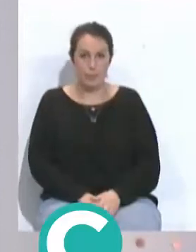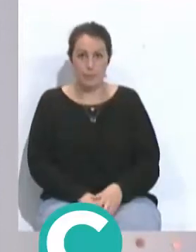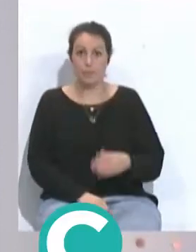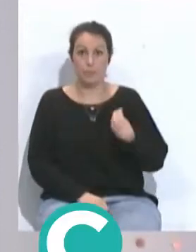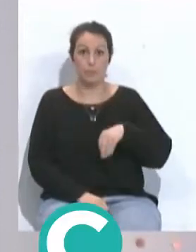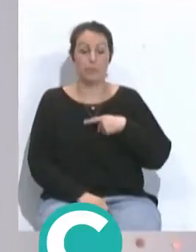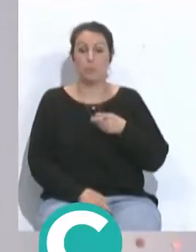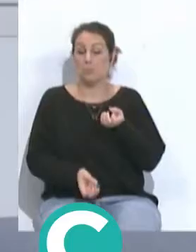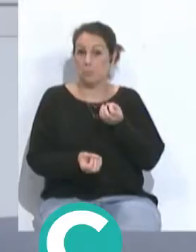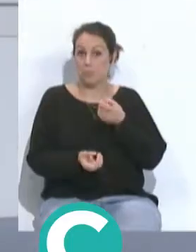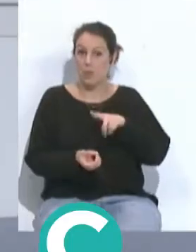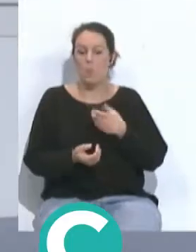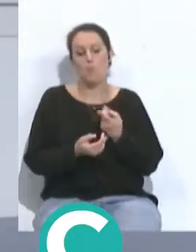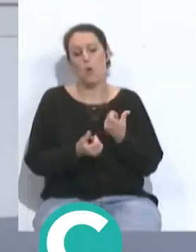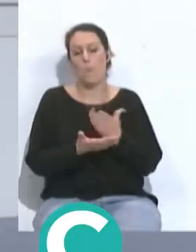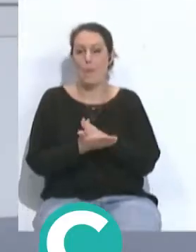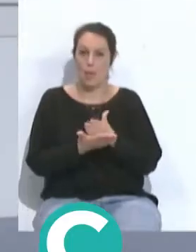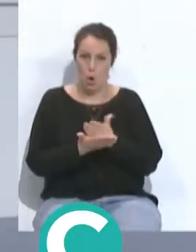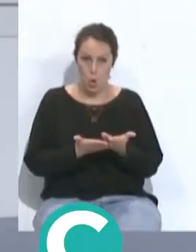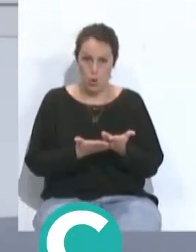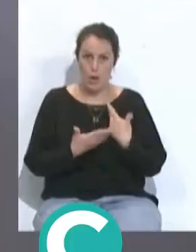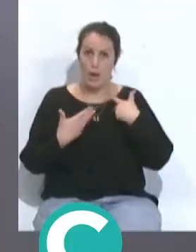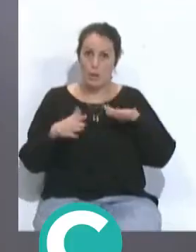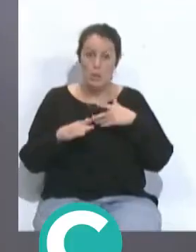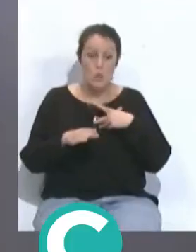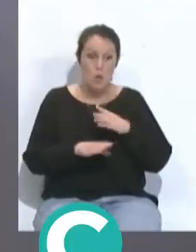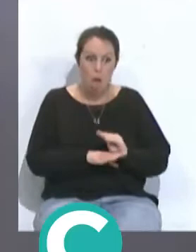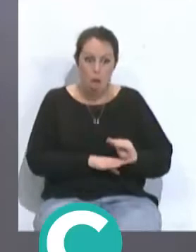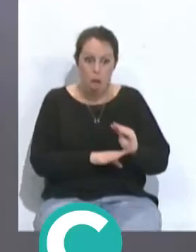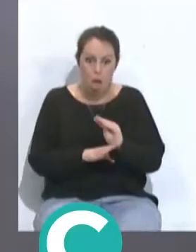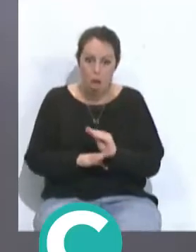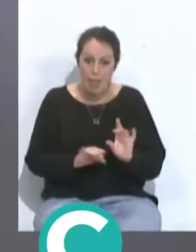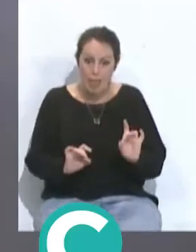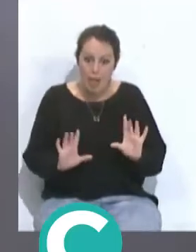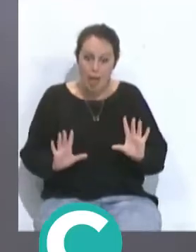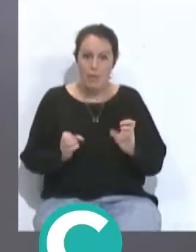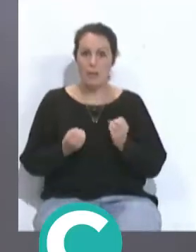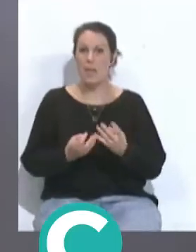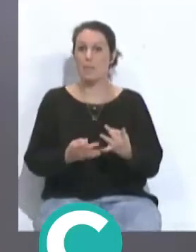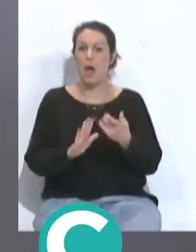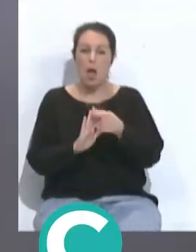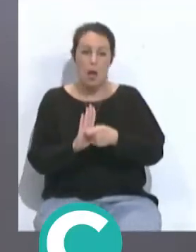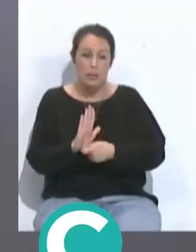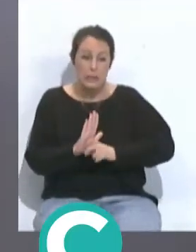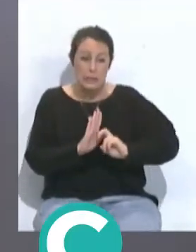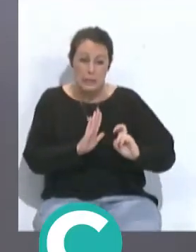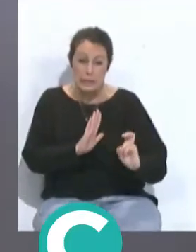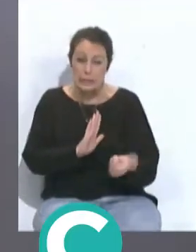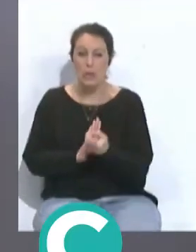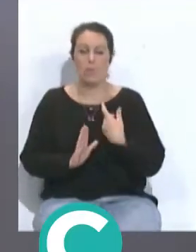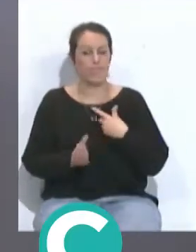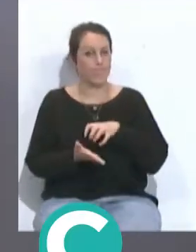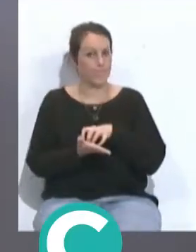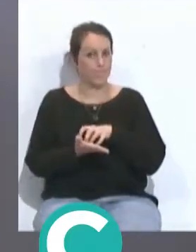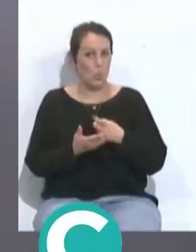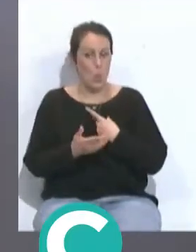pero como tú has comentado también, es un término medio, a pesar de todos los cuidados que hay ahora del césped, todos los requisitos que hay, yo dudo